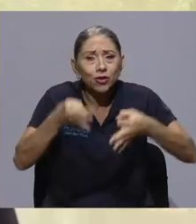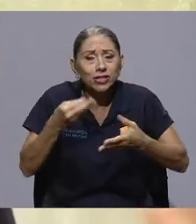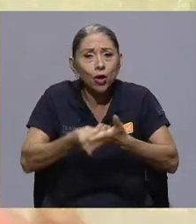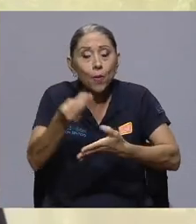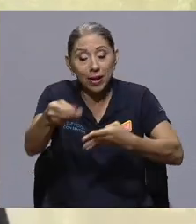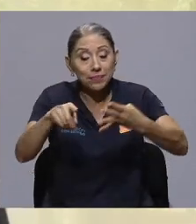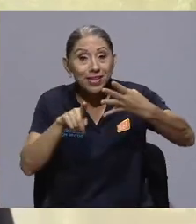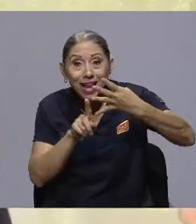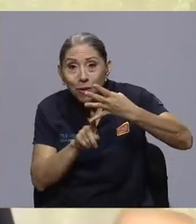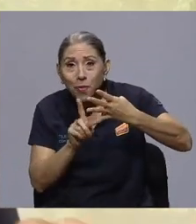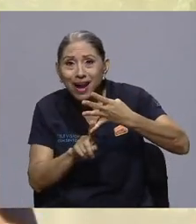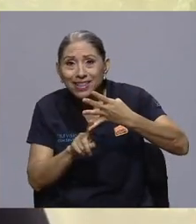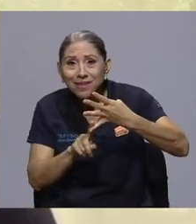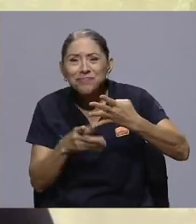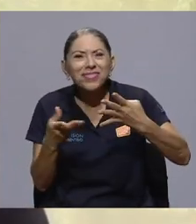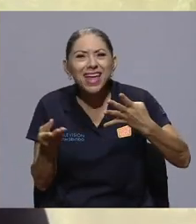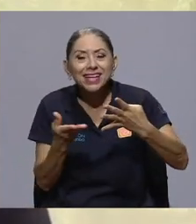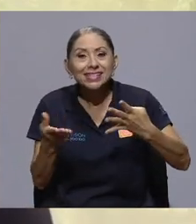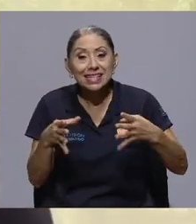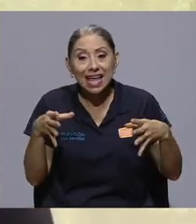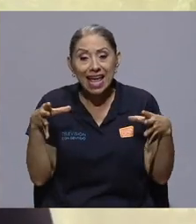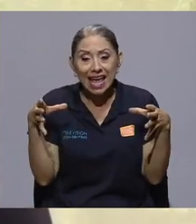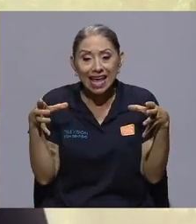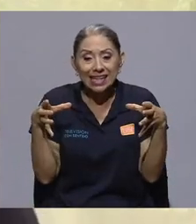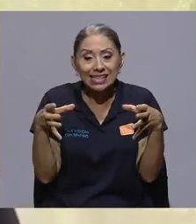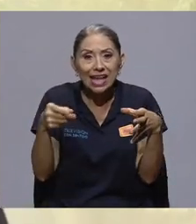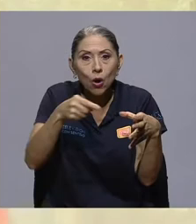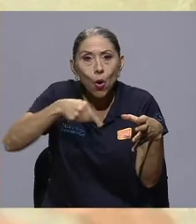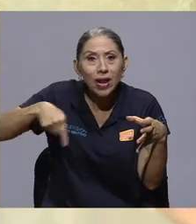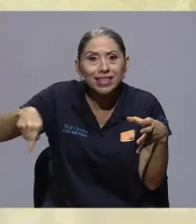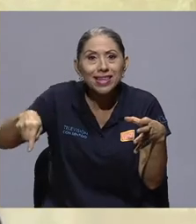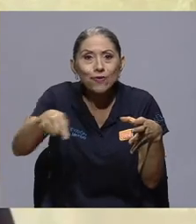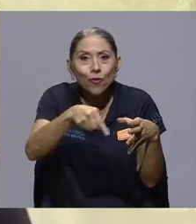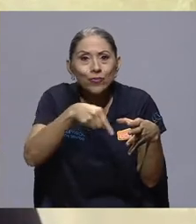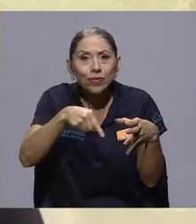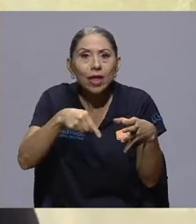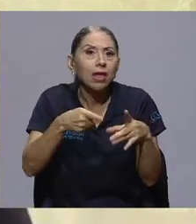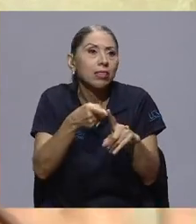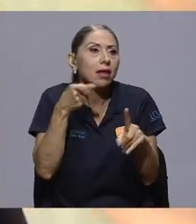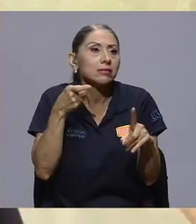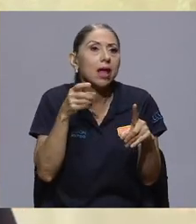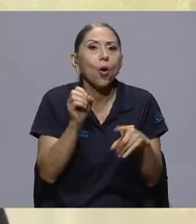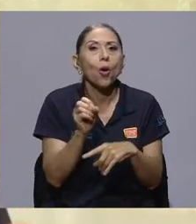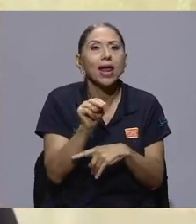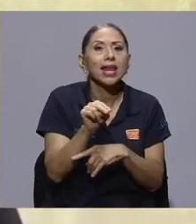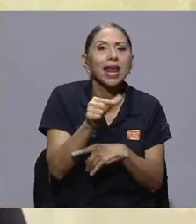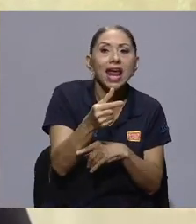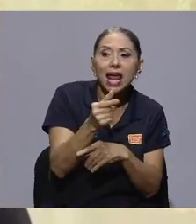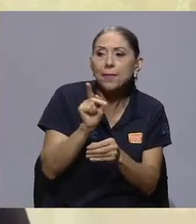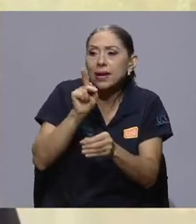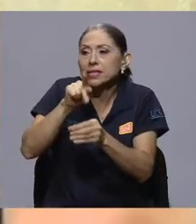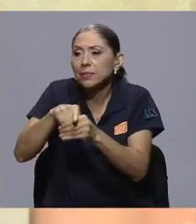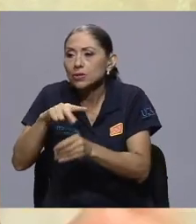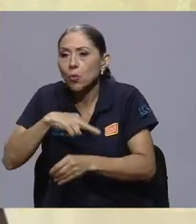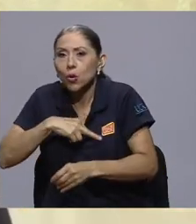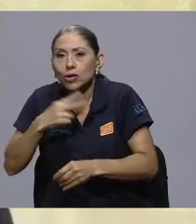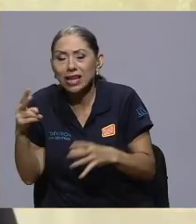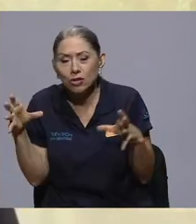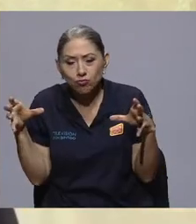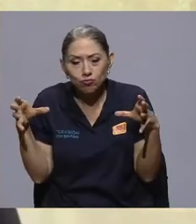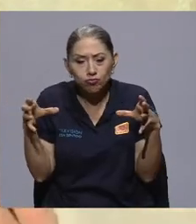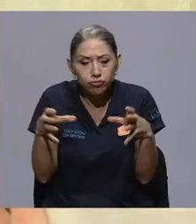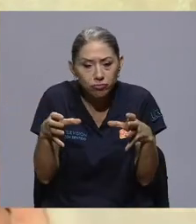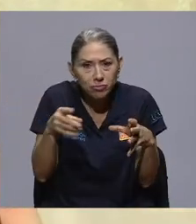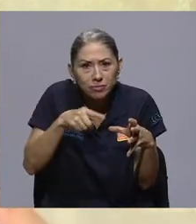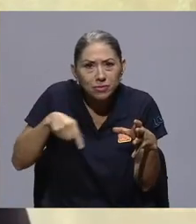colectivo, o sea, desde la colectividad de las ONG, de la participación, del voluntariado, todo eso que agrupa